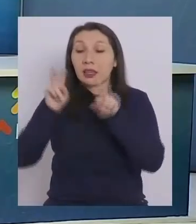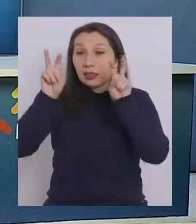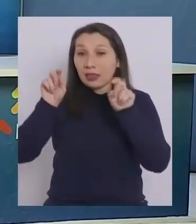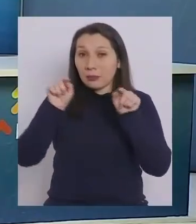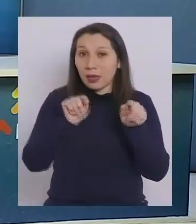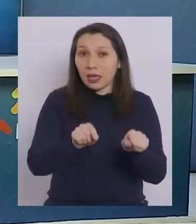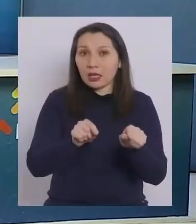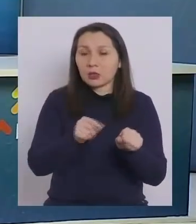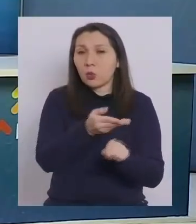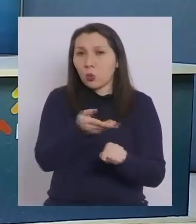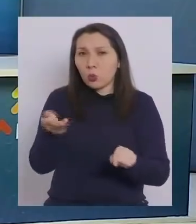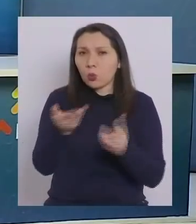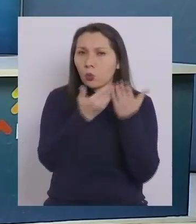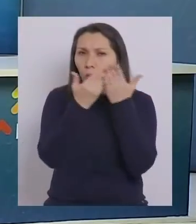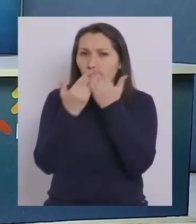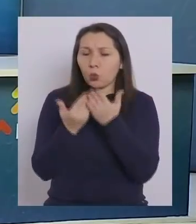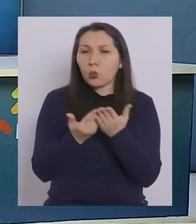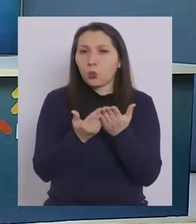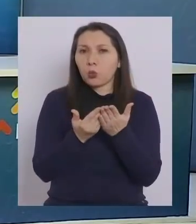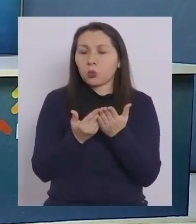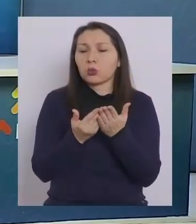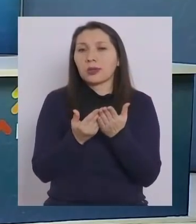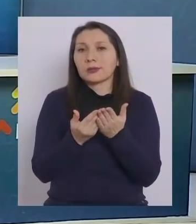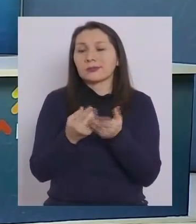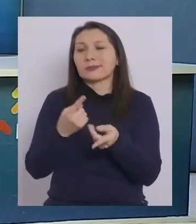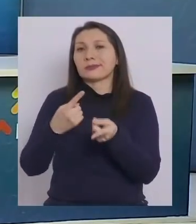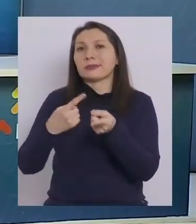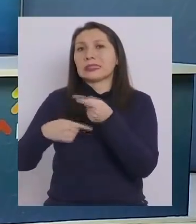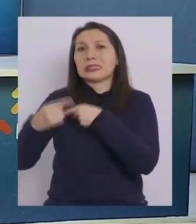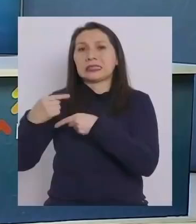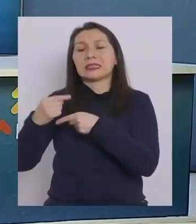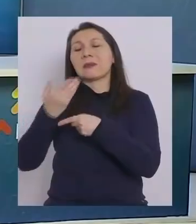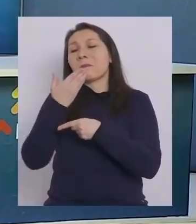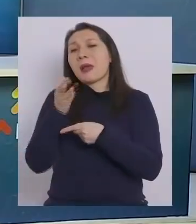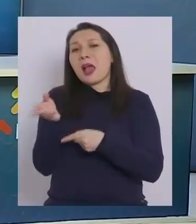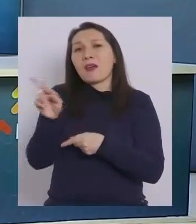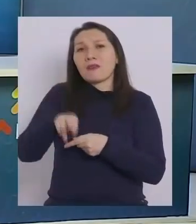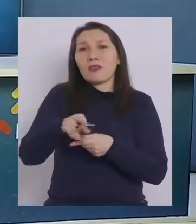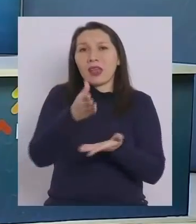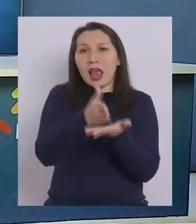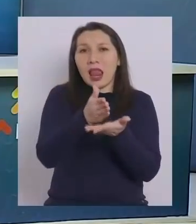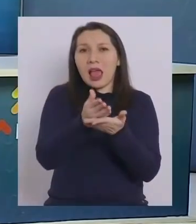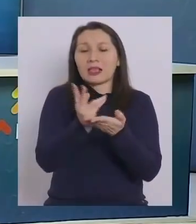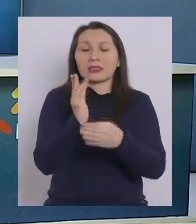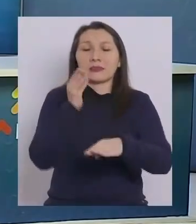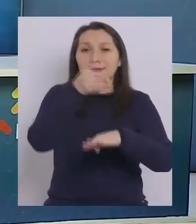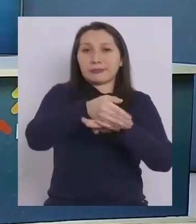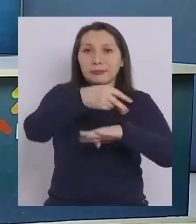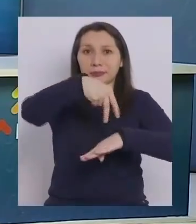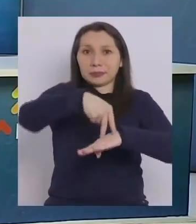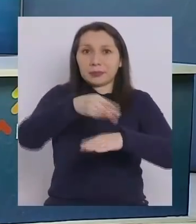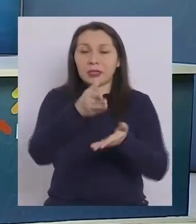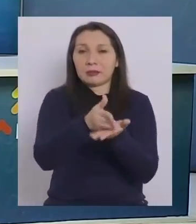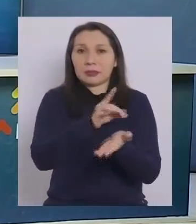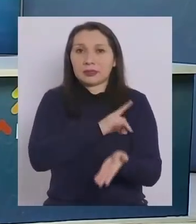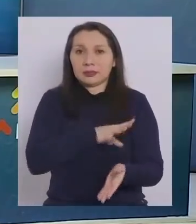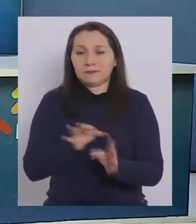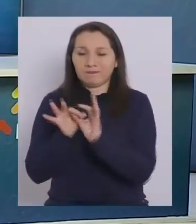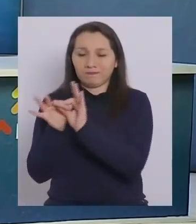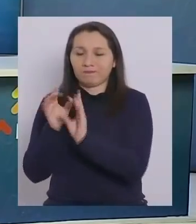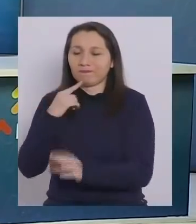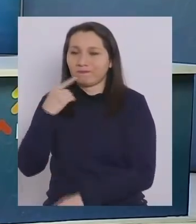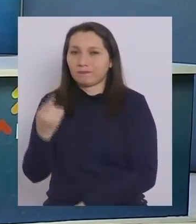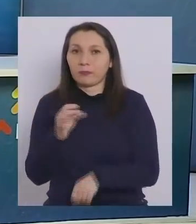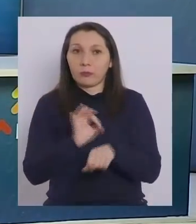este tema, también están ustedes estudiando retroceder en cuanto a las clases presenciales en nuestro país. Muchas gracias por su pregunta.